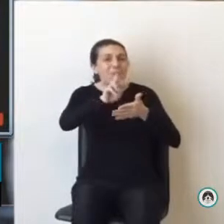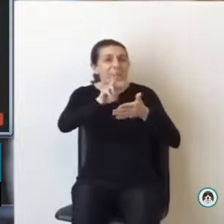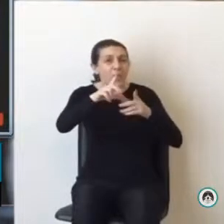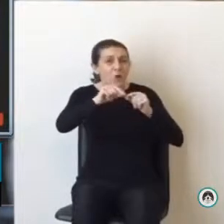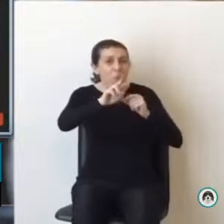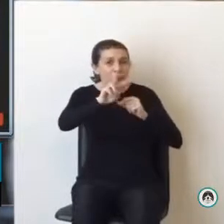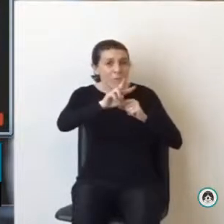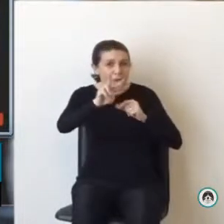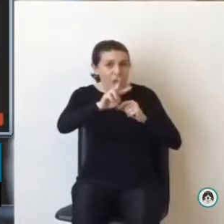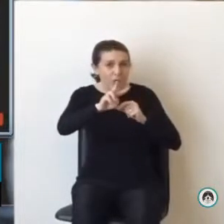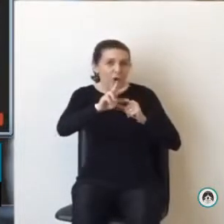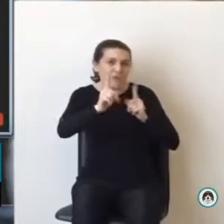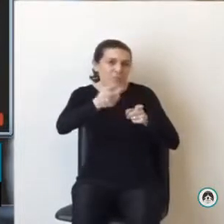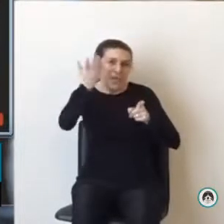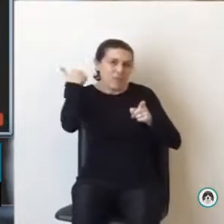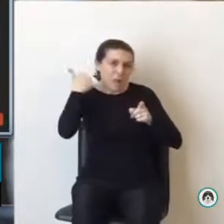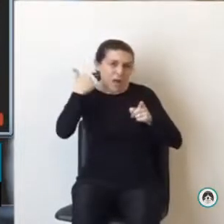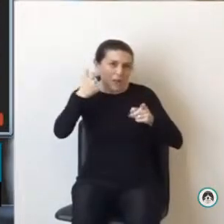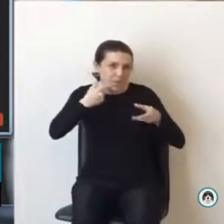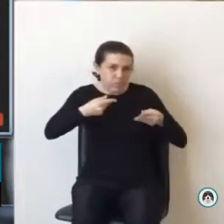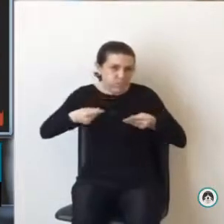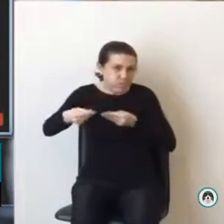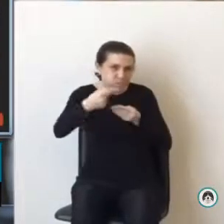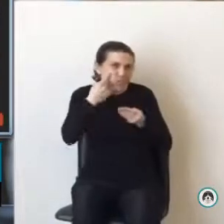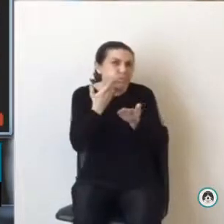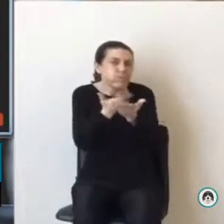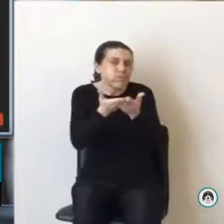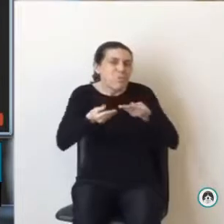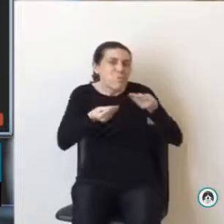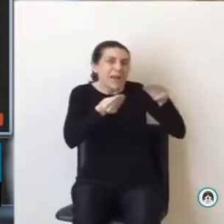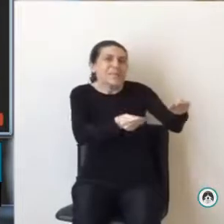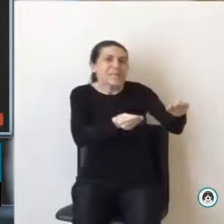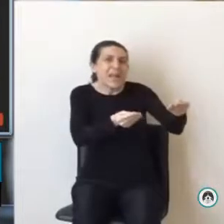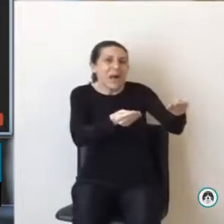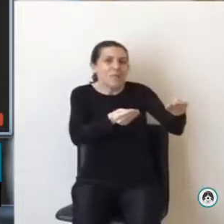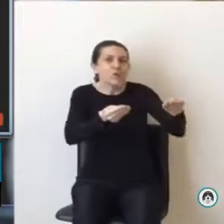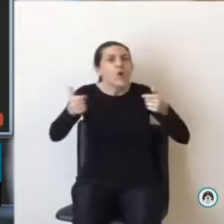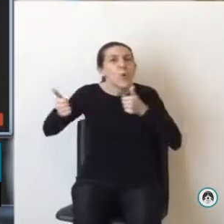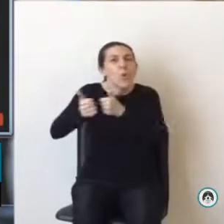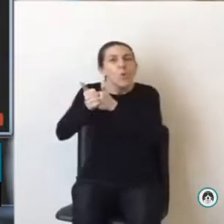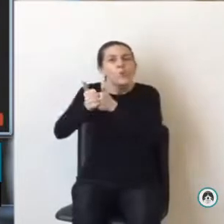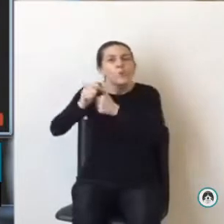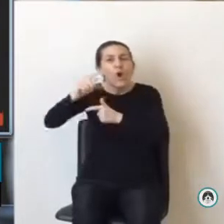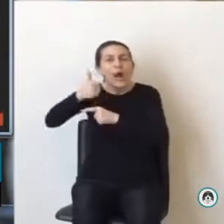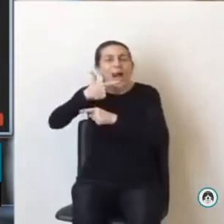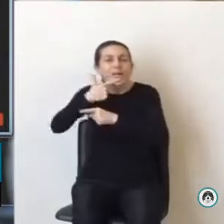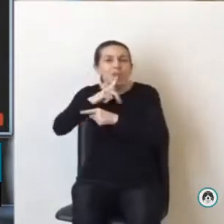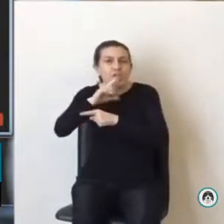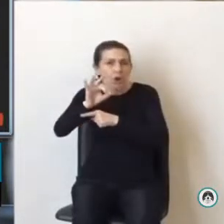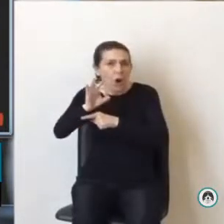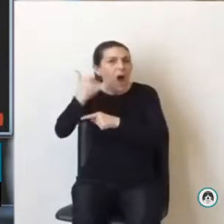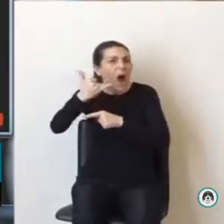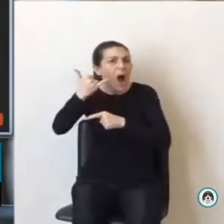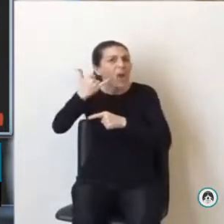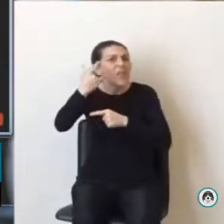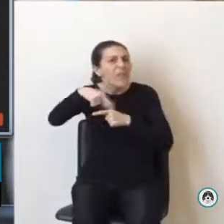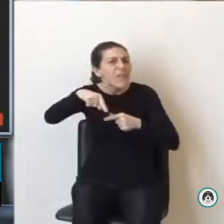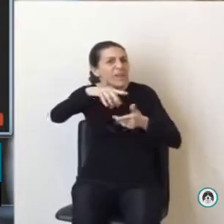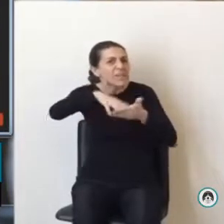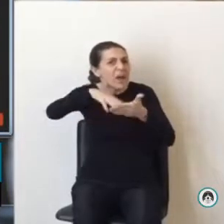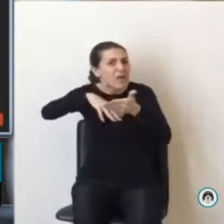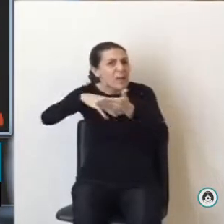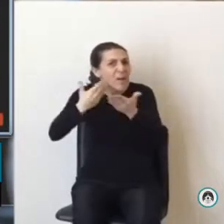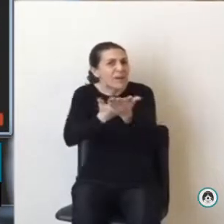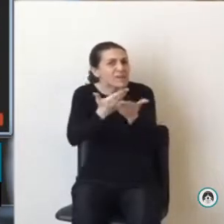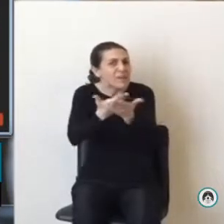tabla que compartimos, que presentamos por Facundo Castro, se han presentado distintas tablas que refieren